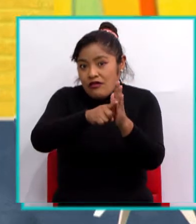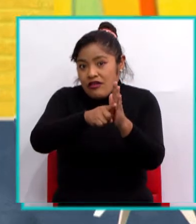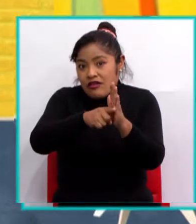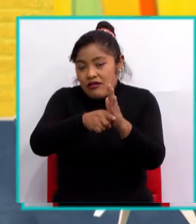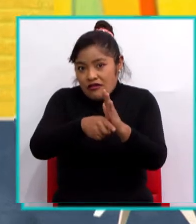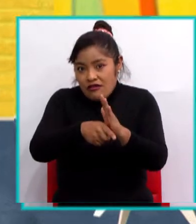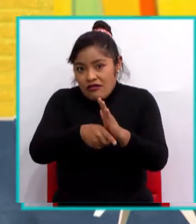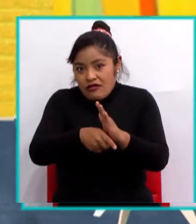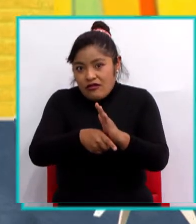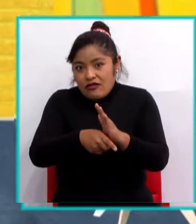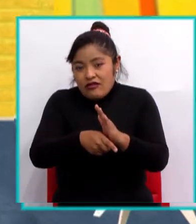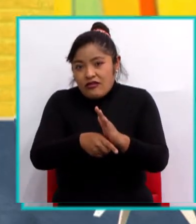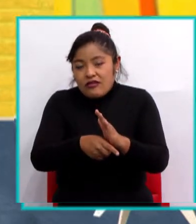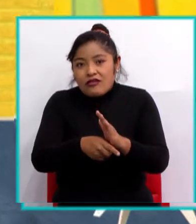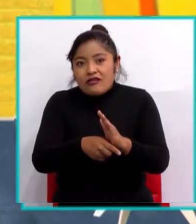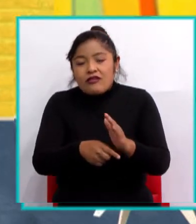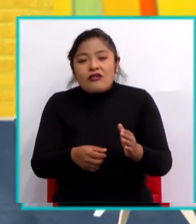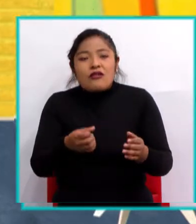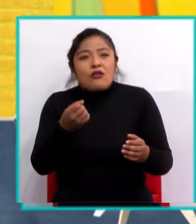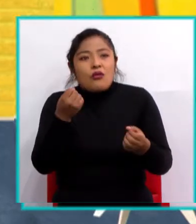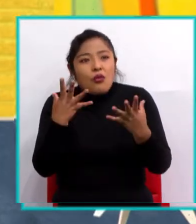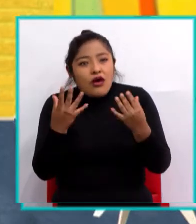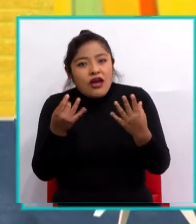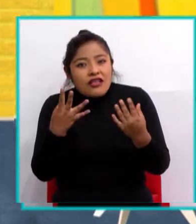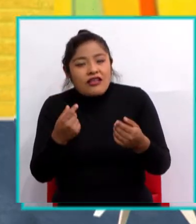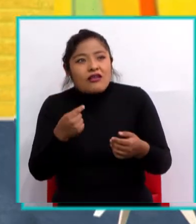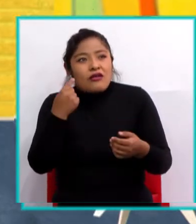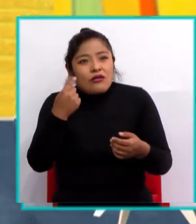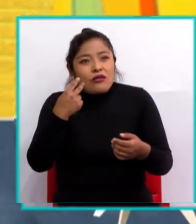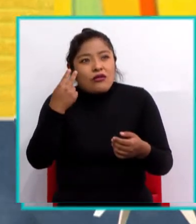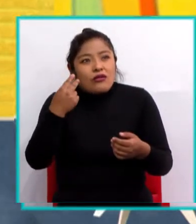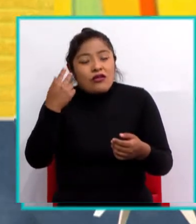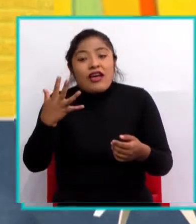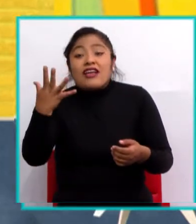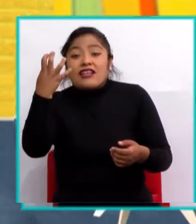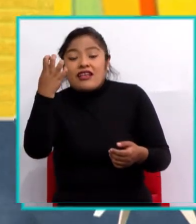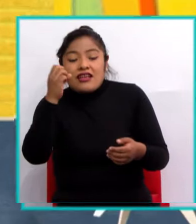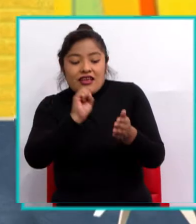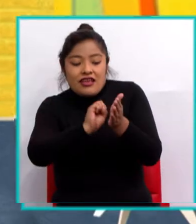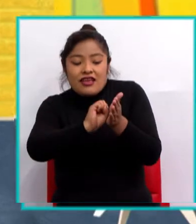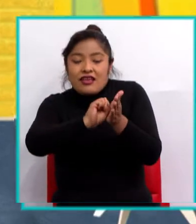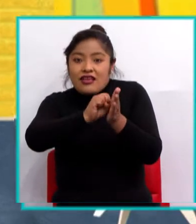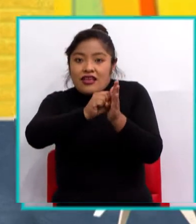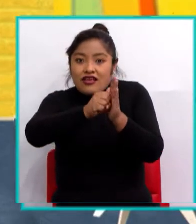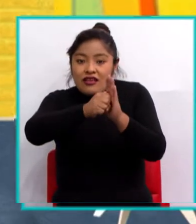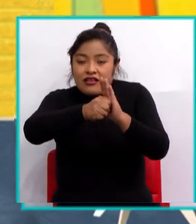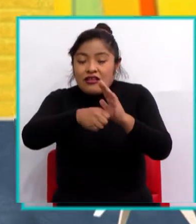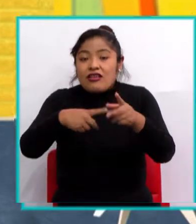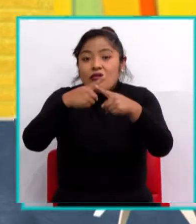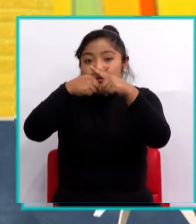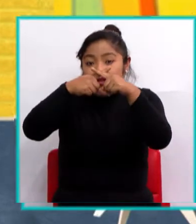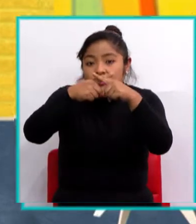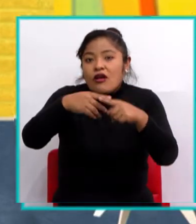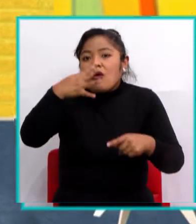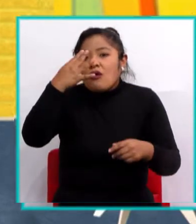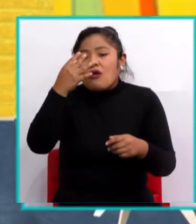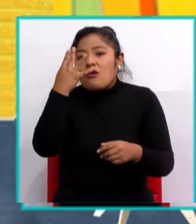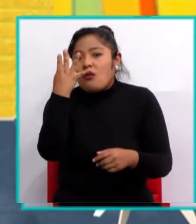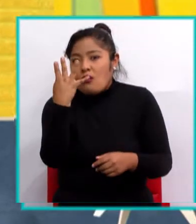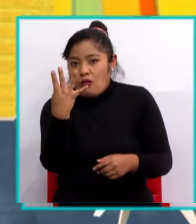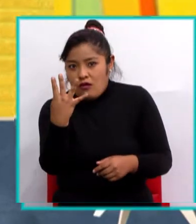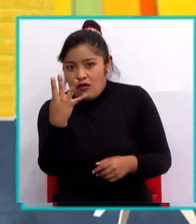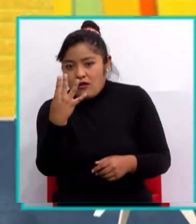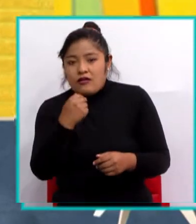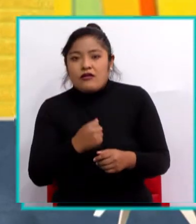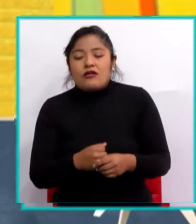el número de latidos en 15 segundos y multiplícalo por 4 para calcular tus latidos